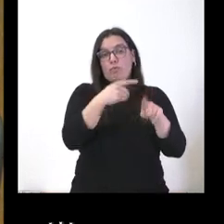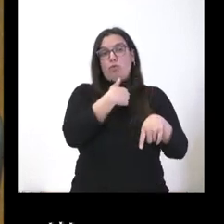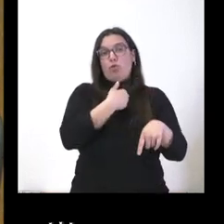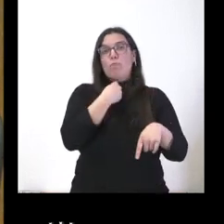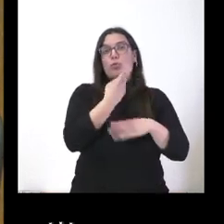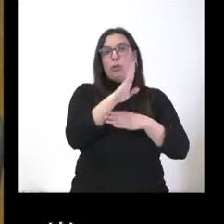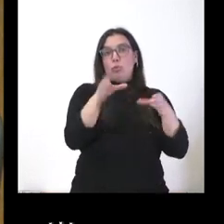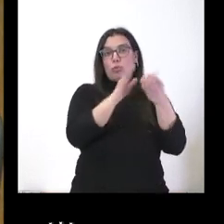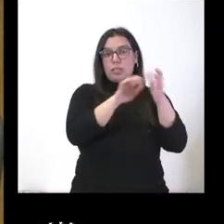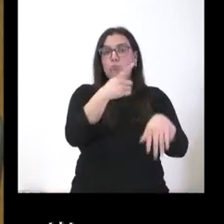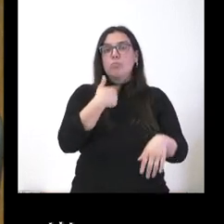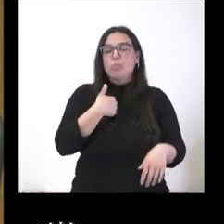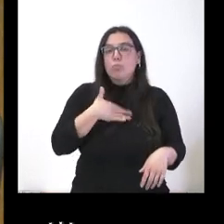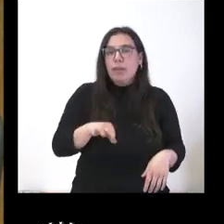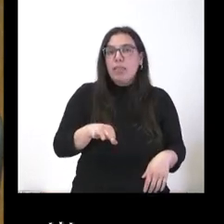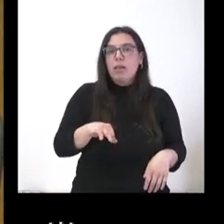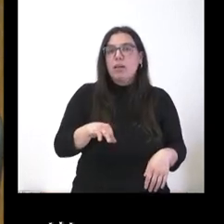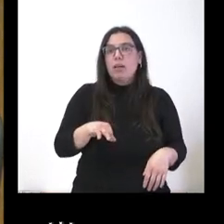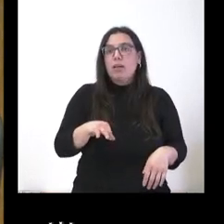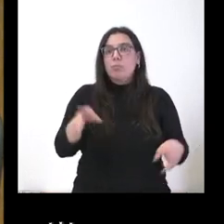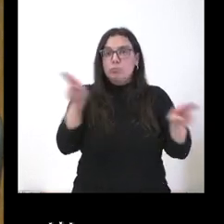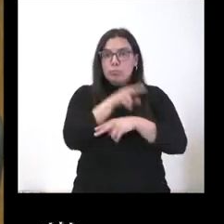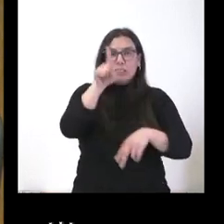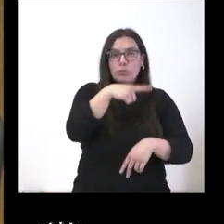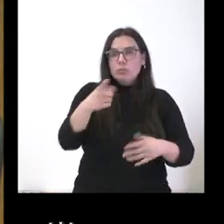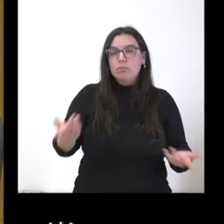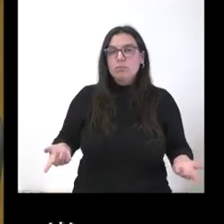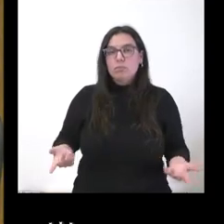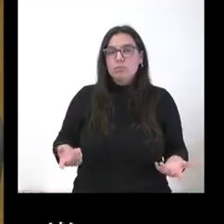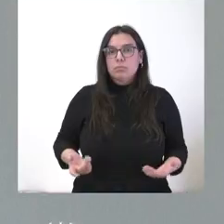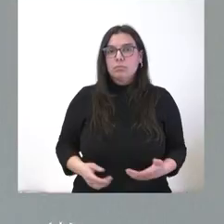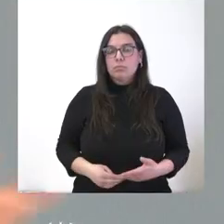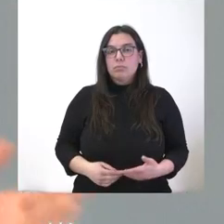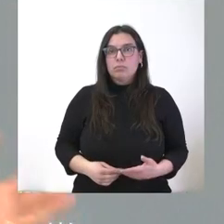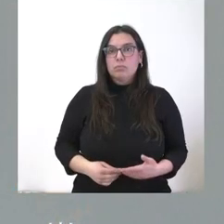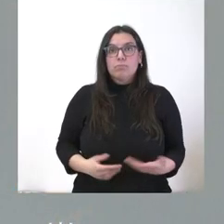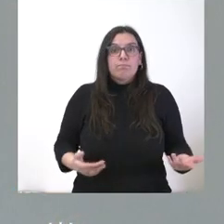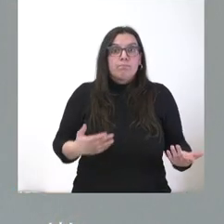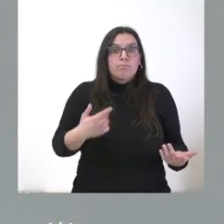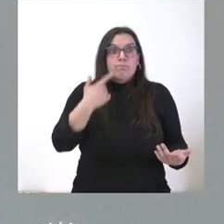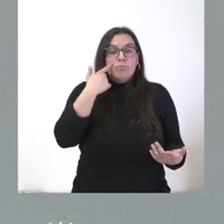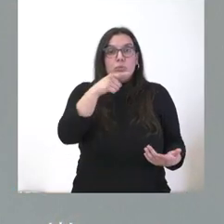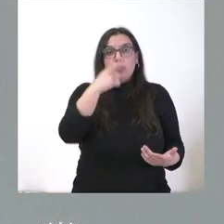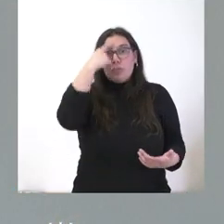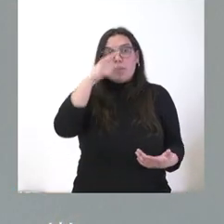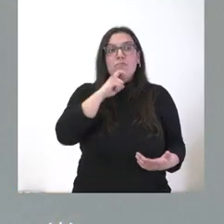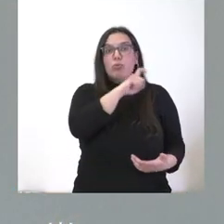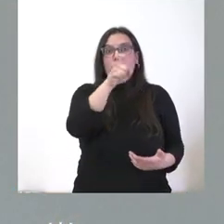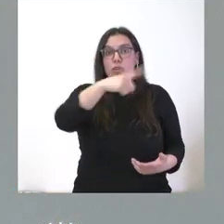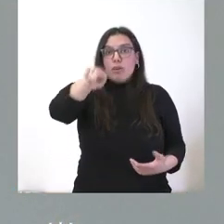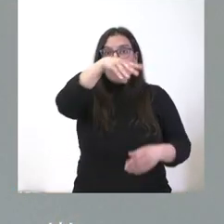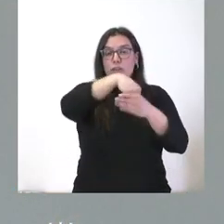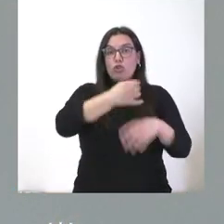nos puede decir si se va a suprimir o no el Serla? Pues, mire, como usted sabe, es una fundación en la que están los